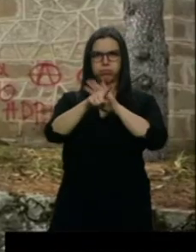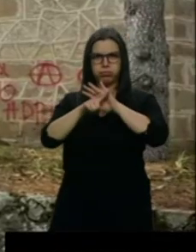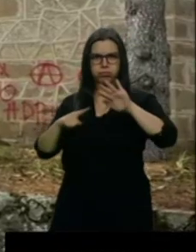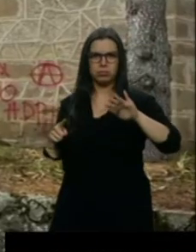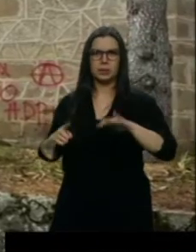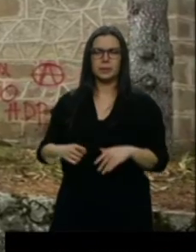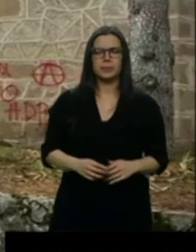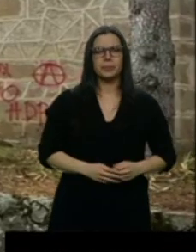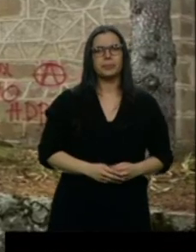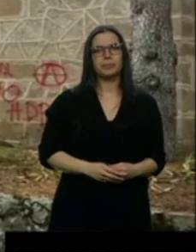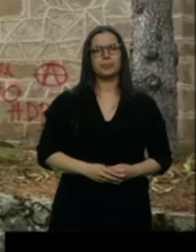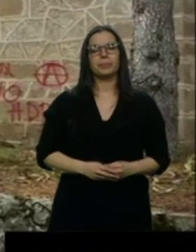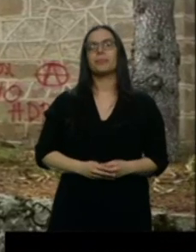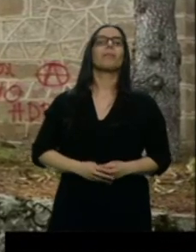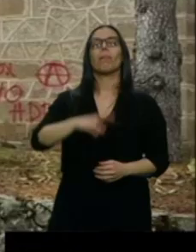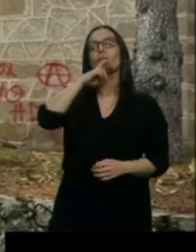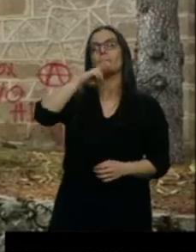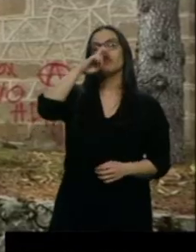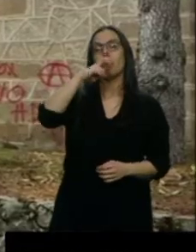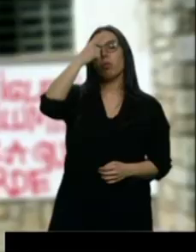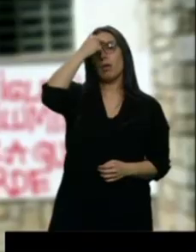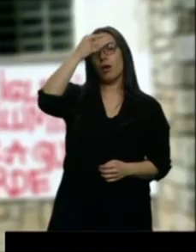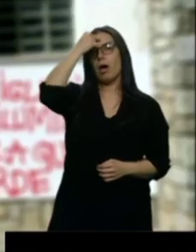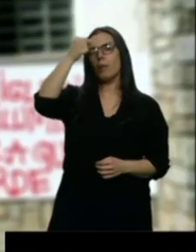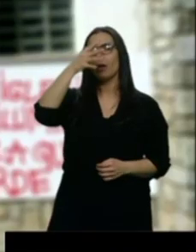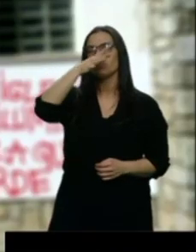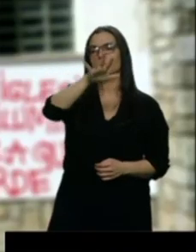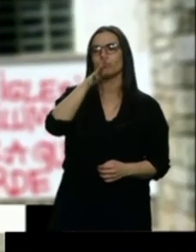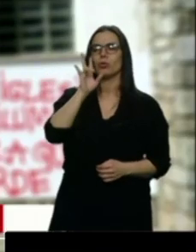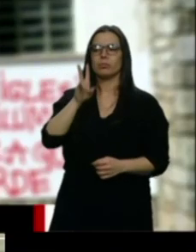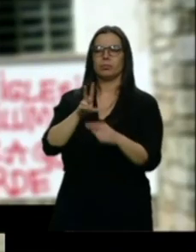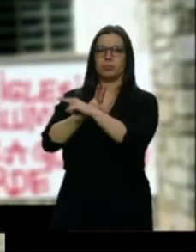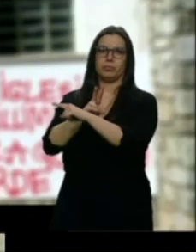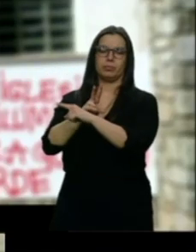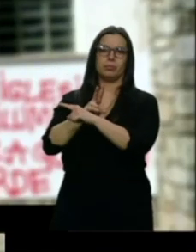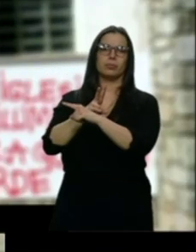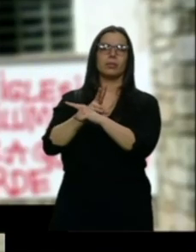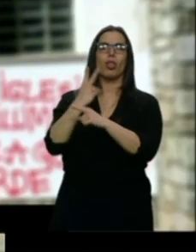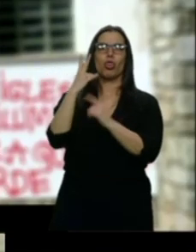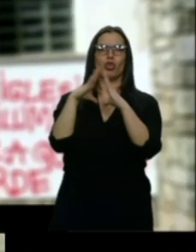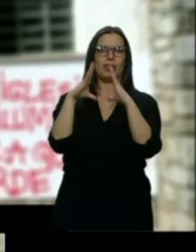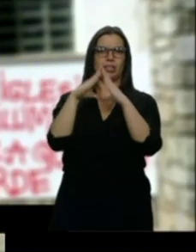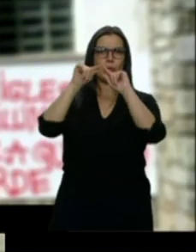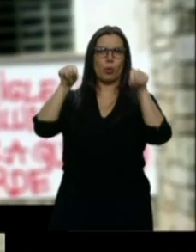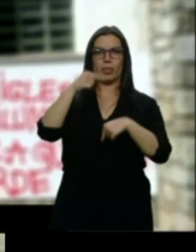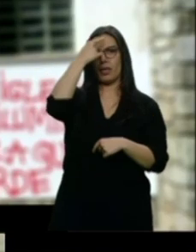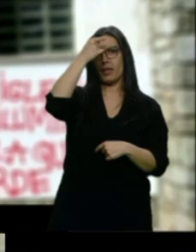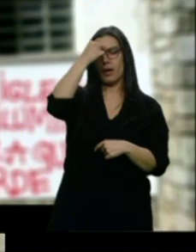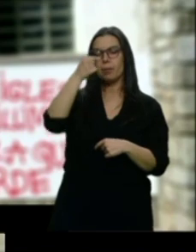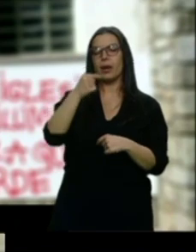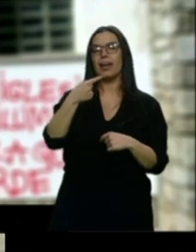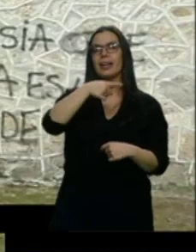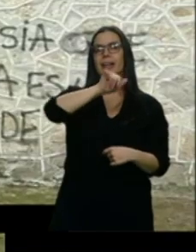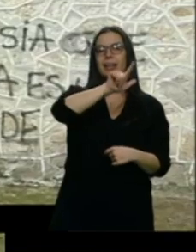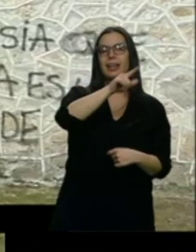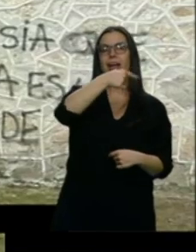El Obispado de Ávila ha condenado estos actos vandálicos que se han producido en dos iglesias de la provincia. Las parroquias de Gil García y Umbrías